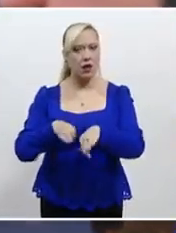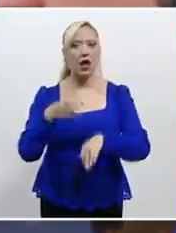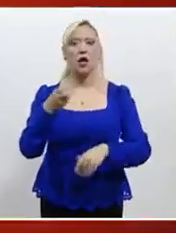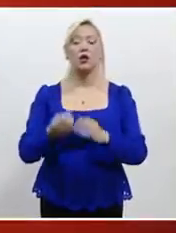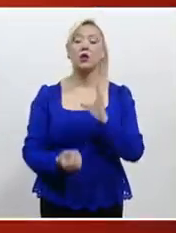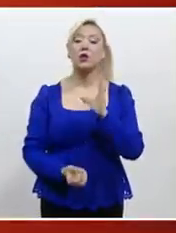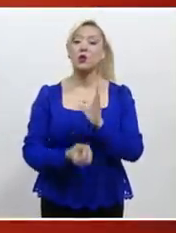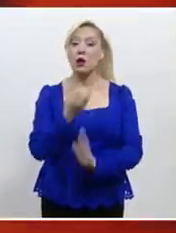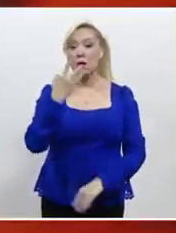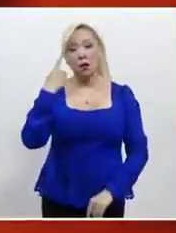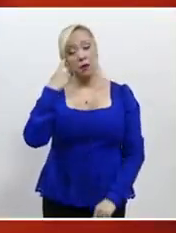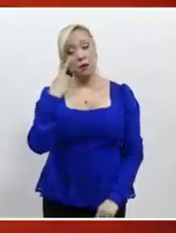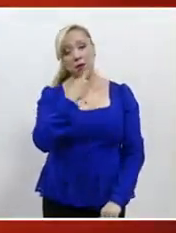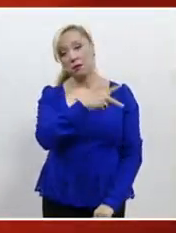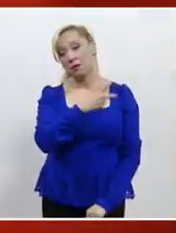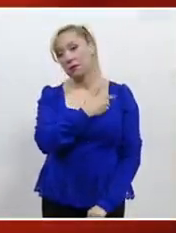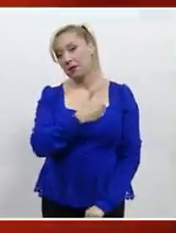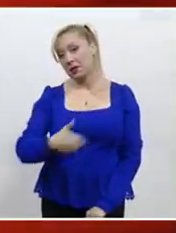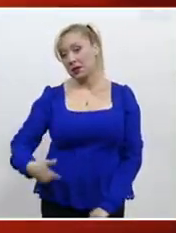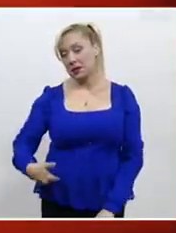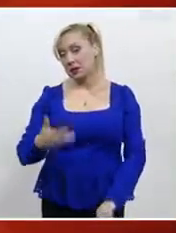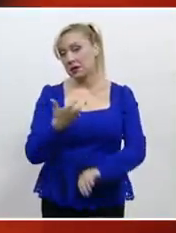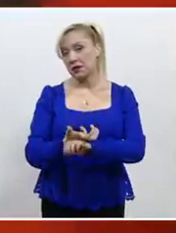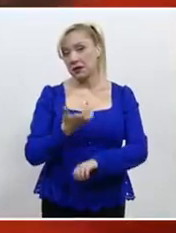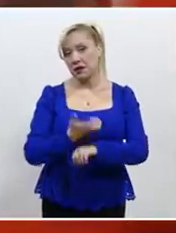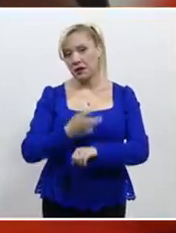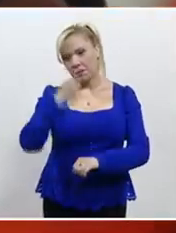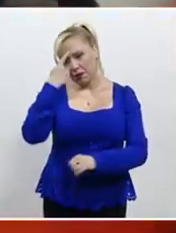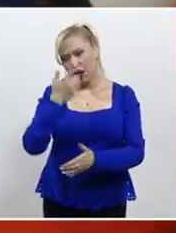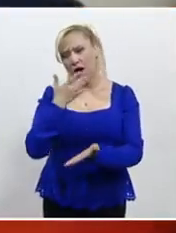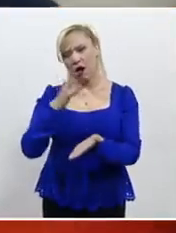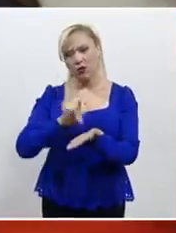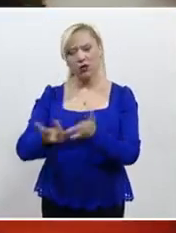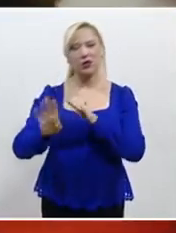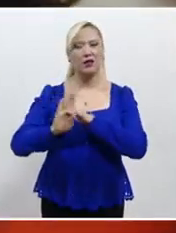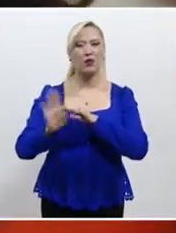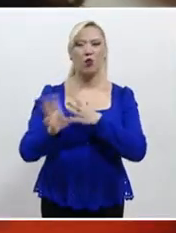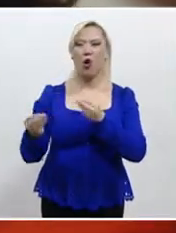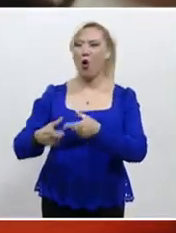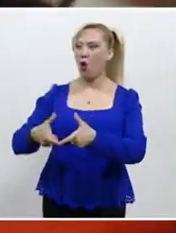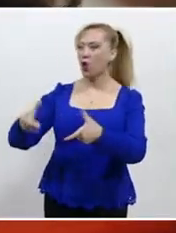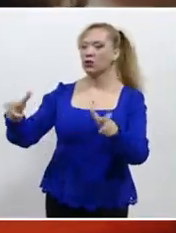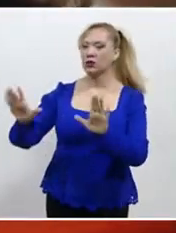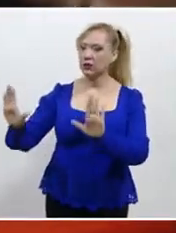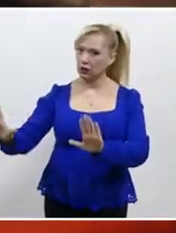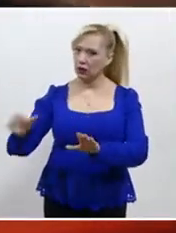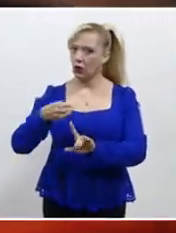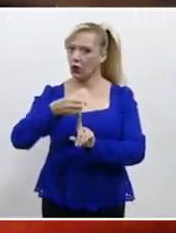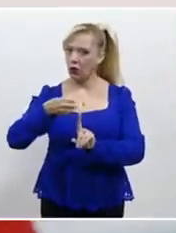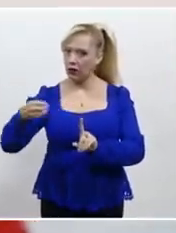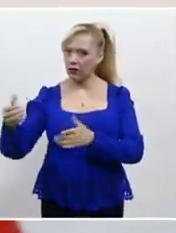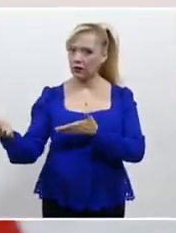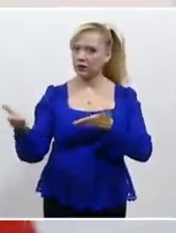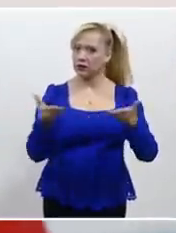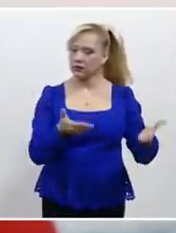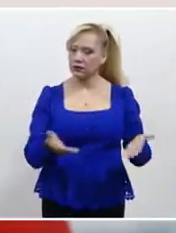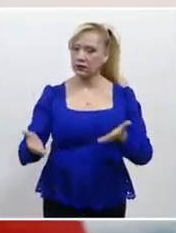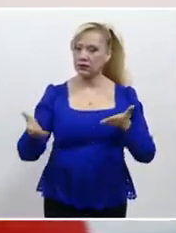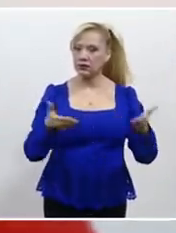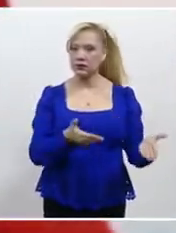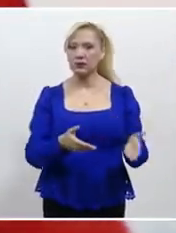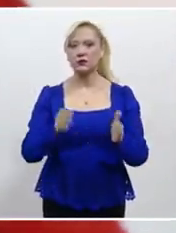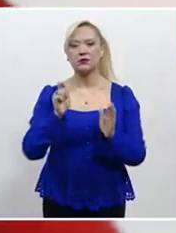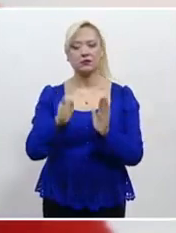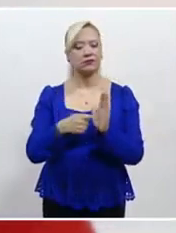de las nuevas acciones del Ejecutivo norteamericano para reducir el flujo migratorio a partir de la suspensión del Título 42,